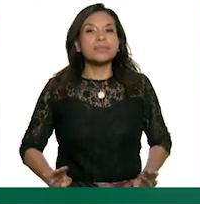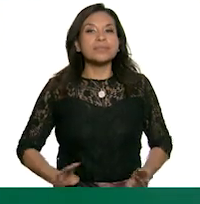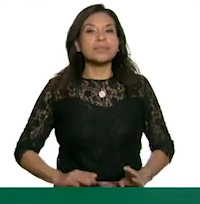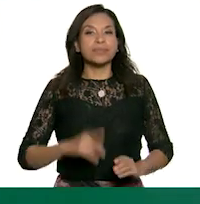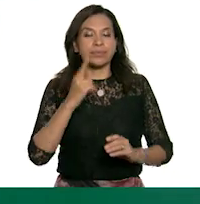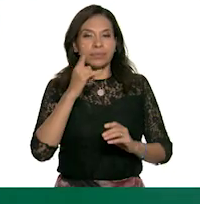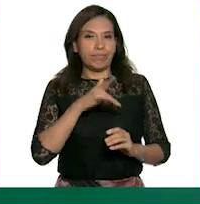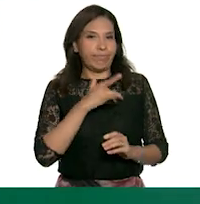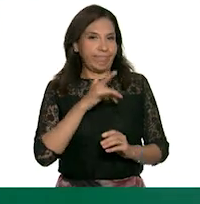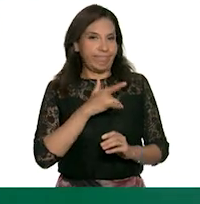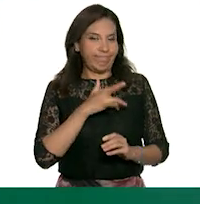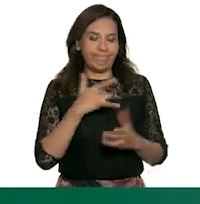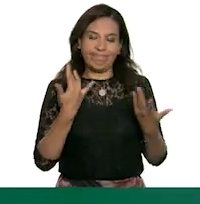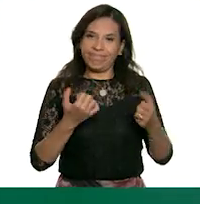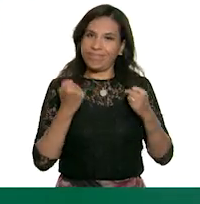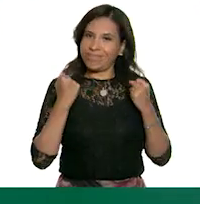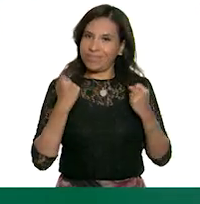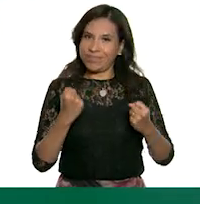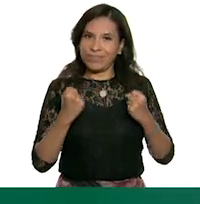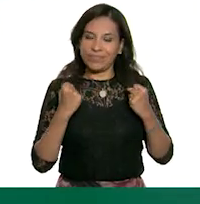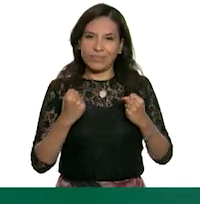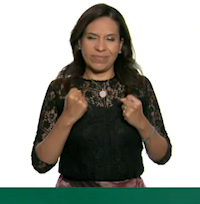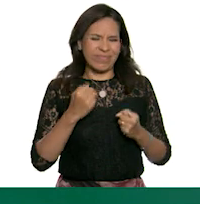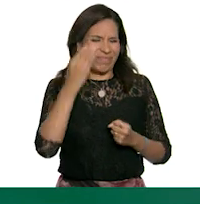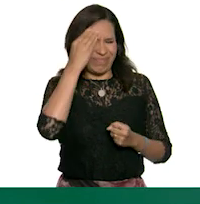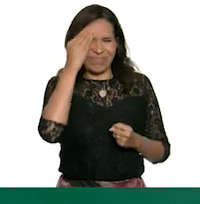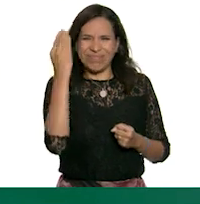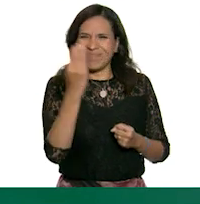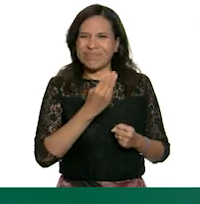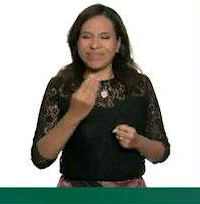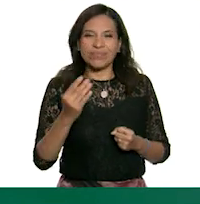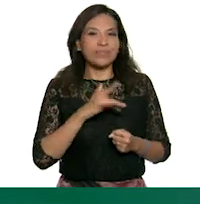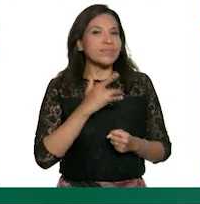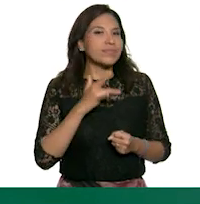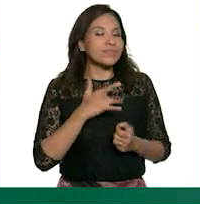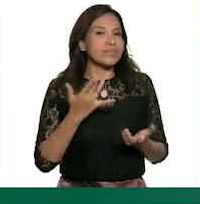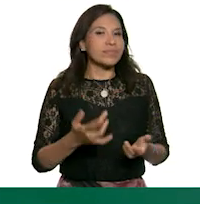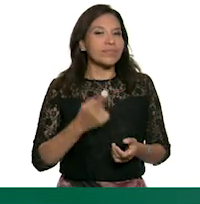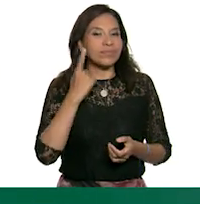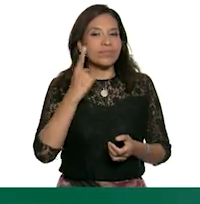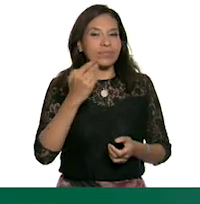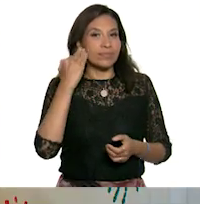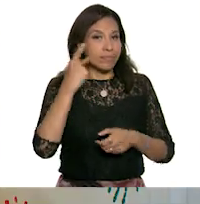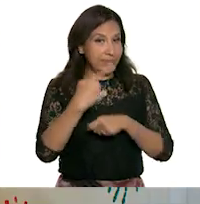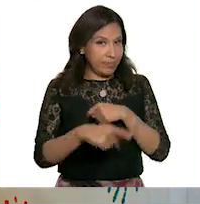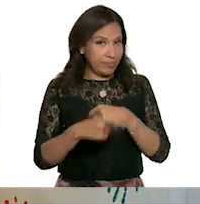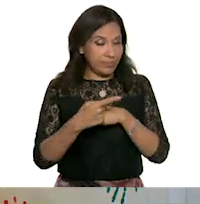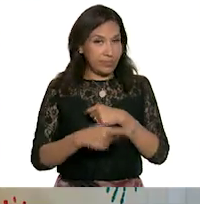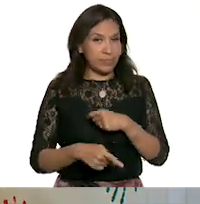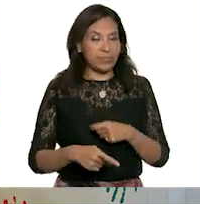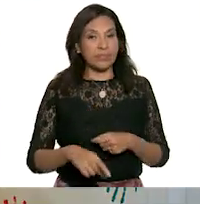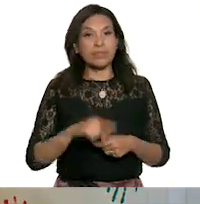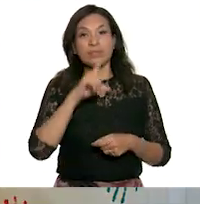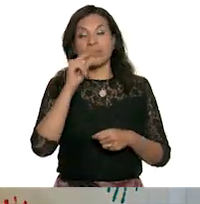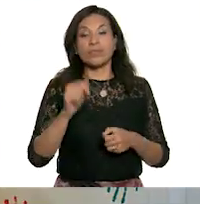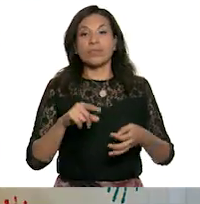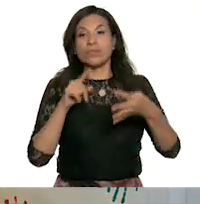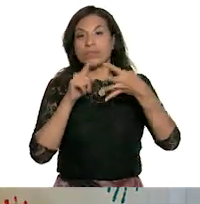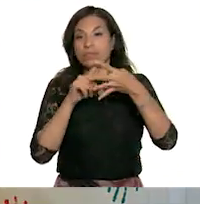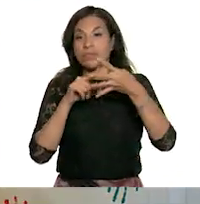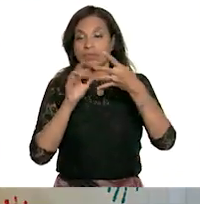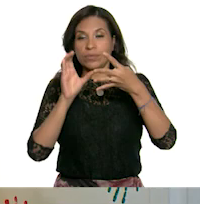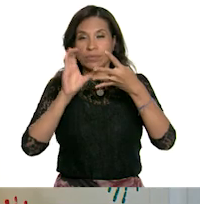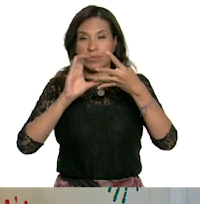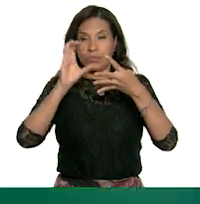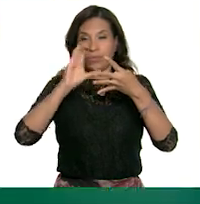ser una sensación intensa desagradable por la percepción de un peligro Y en el cuarto piso